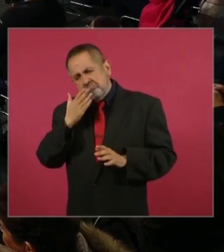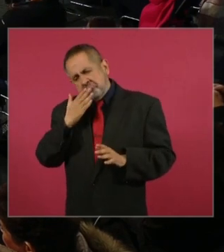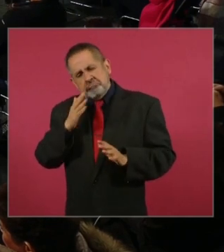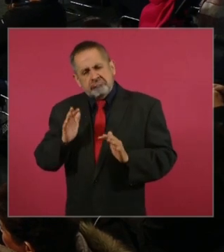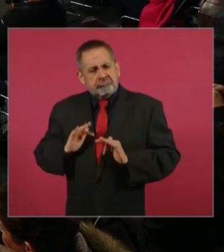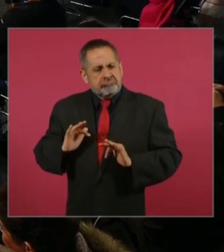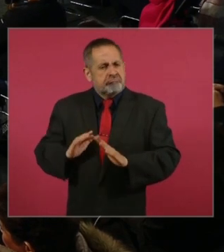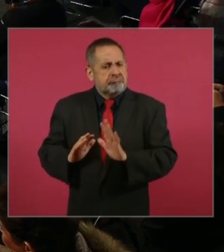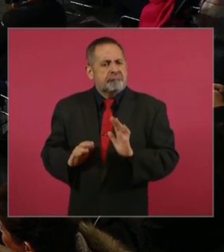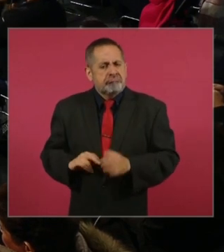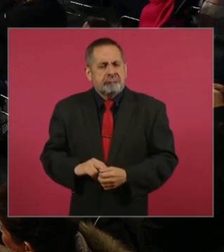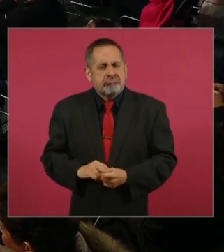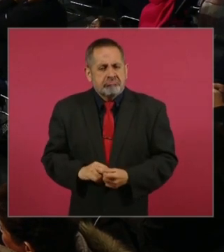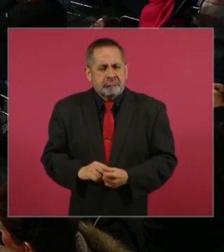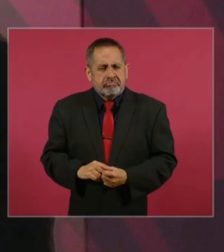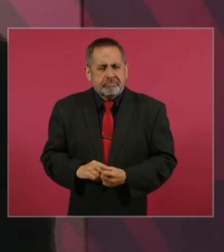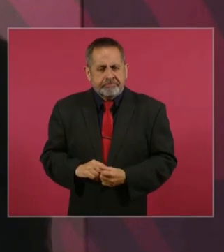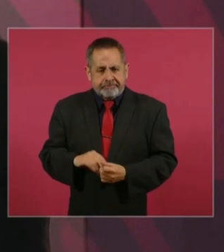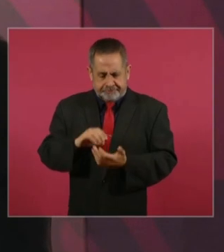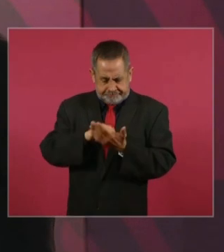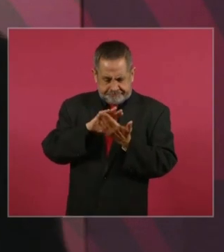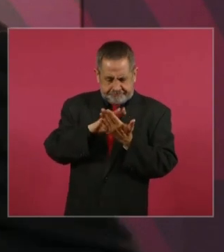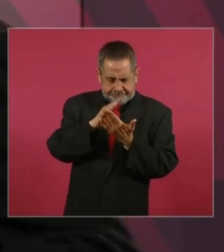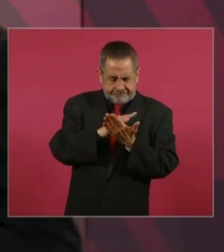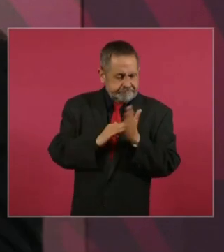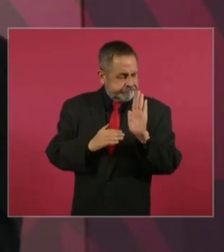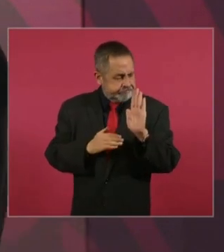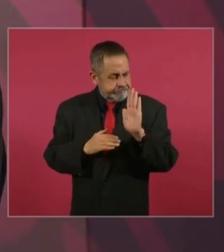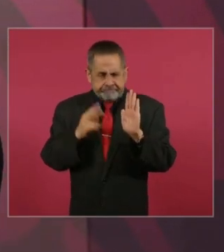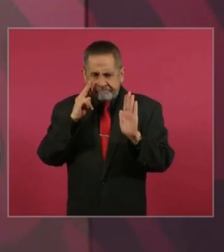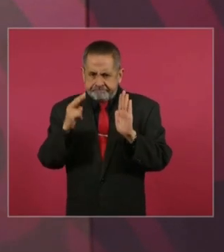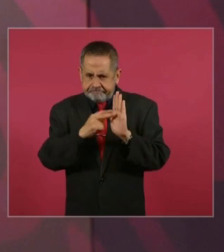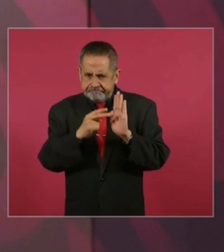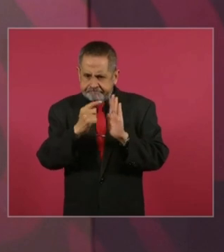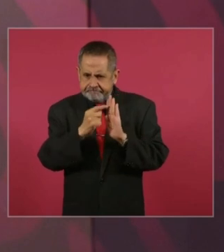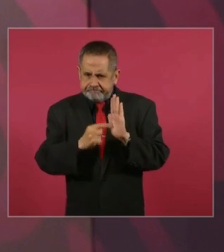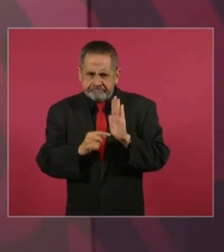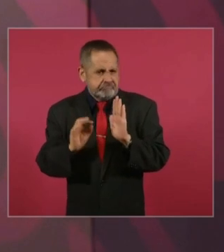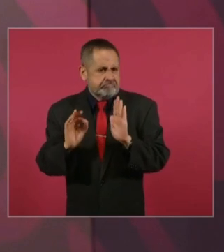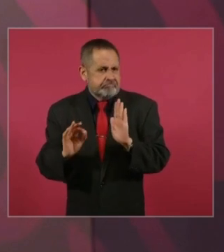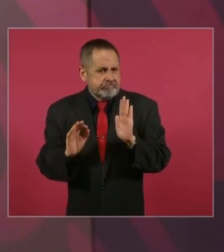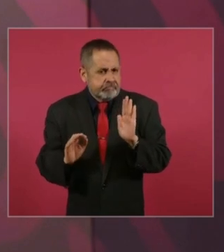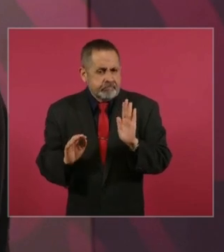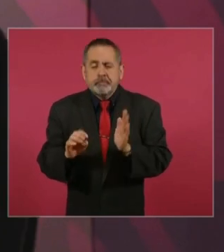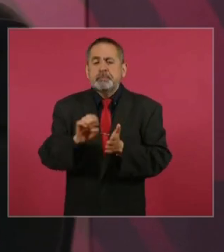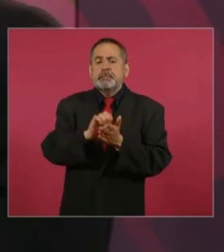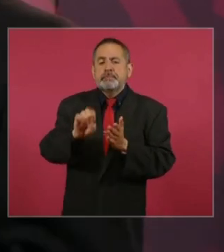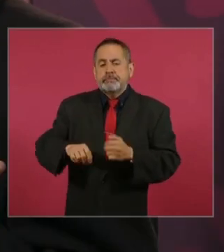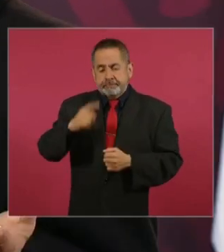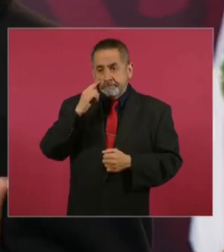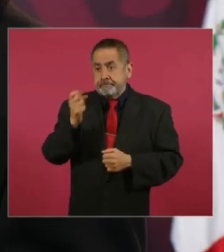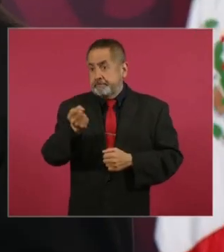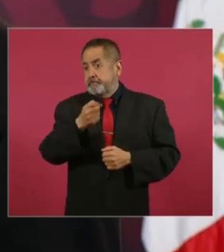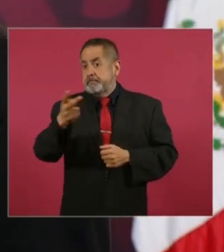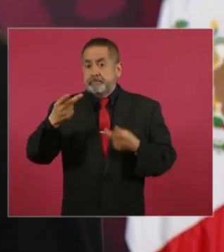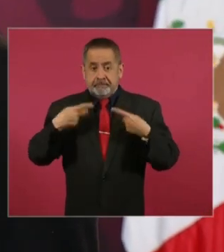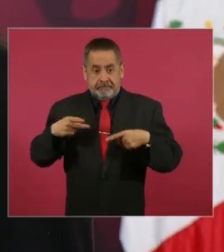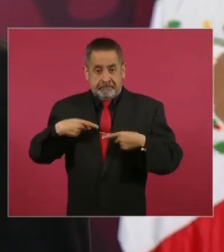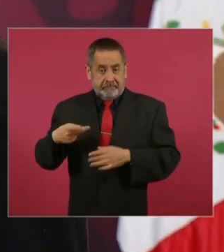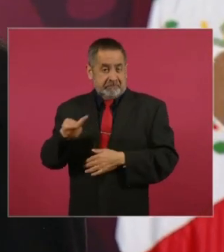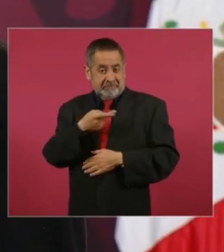los datos, por ejemplo, la disminución de pobreza,